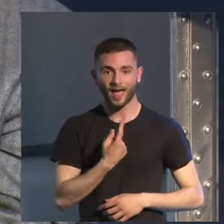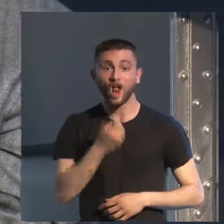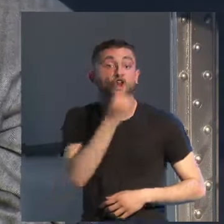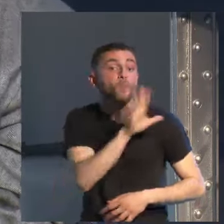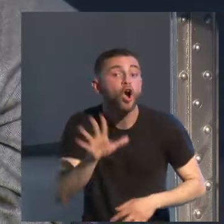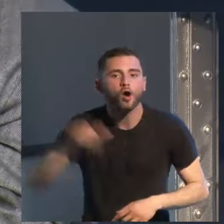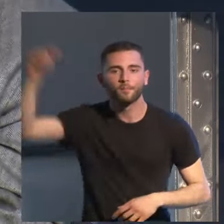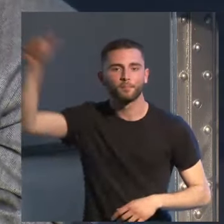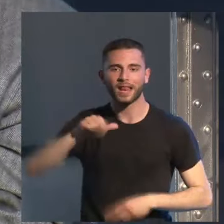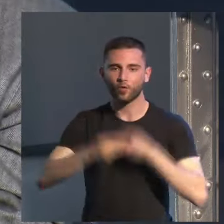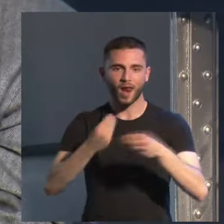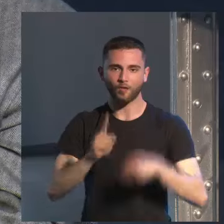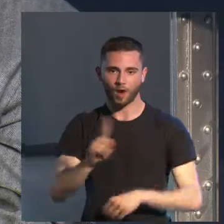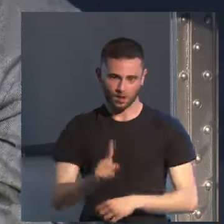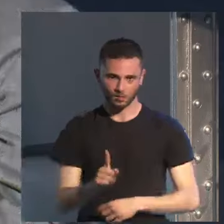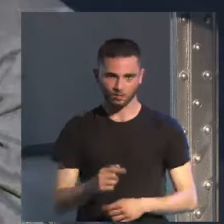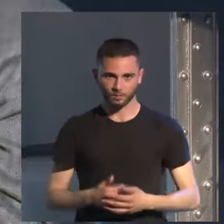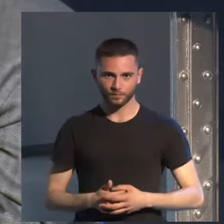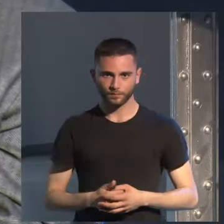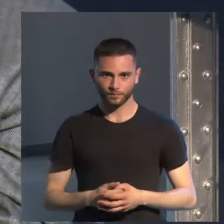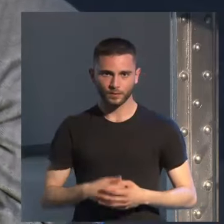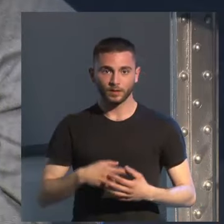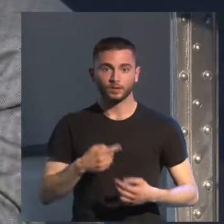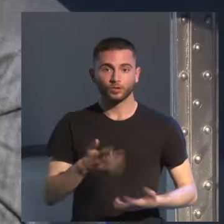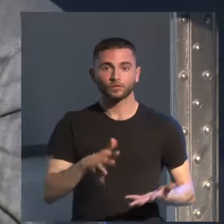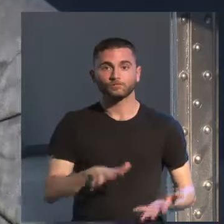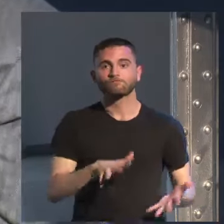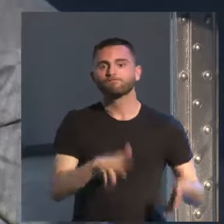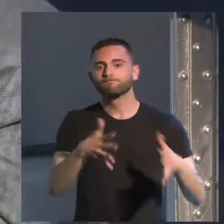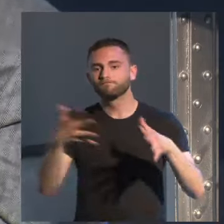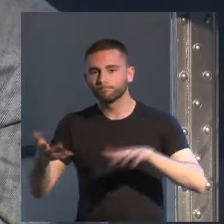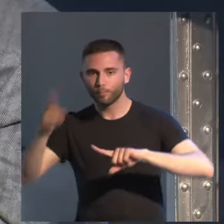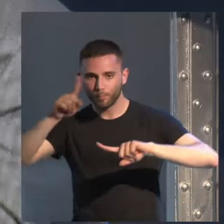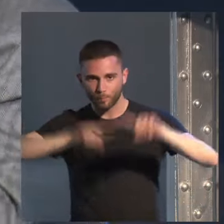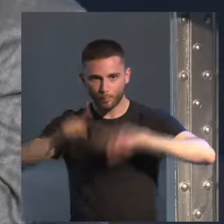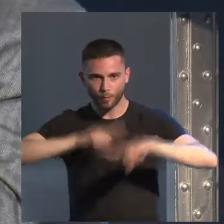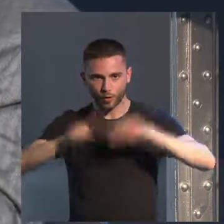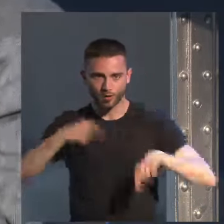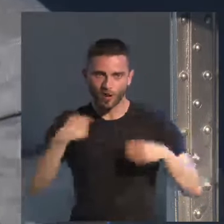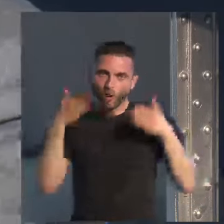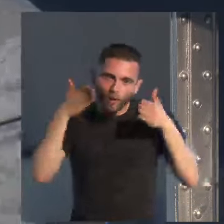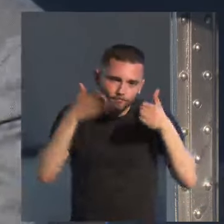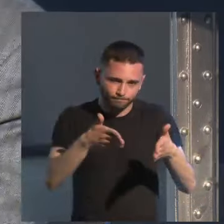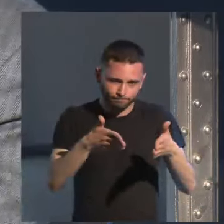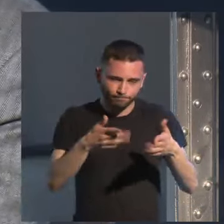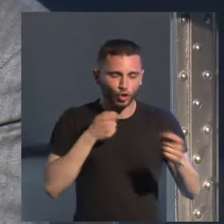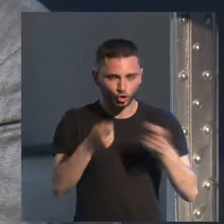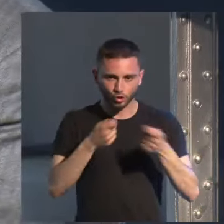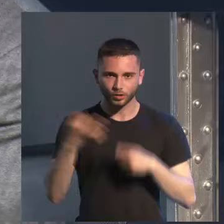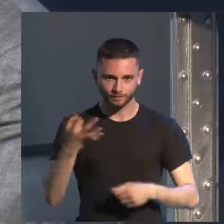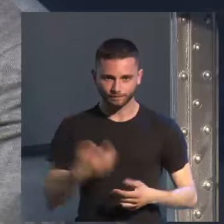novela y se va convirtiendo en un problema que tengo que tratar de controlar.